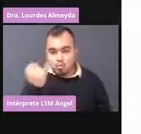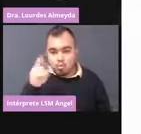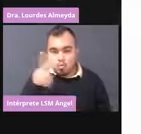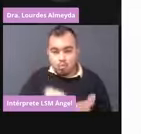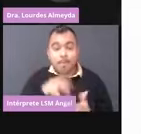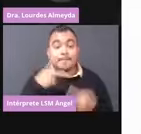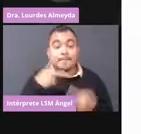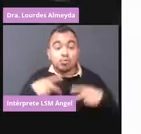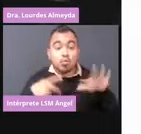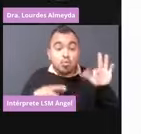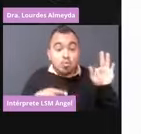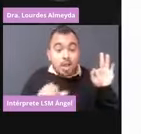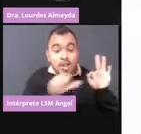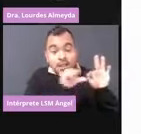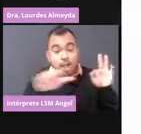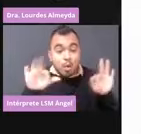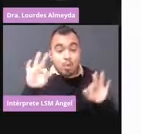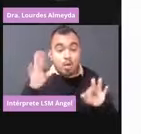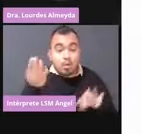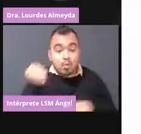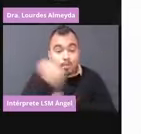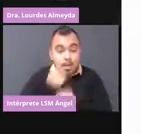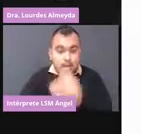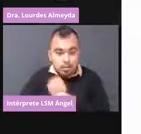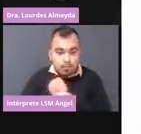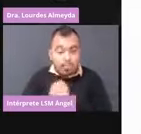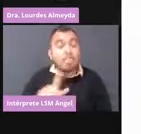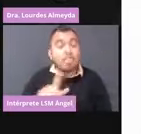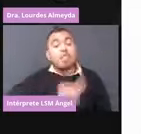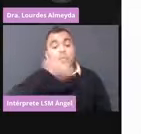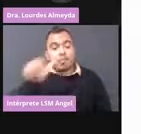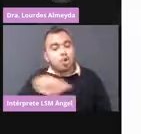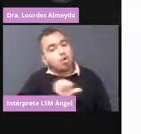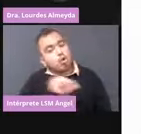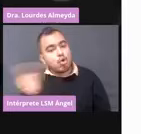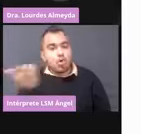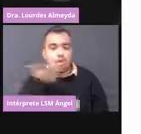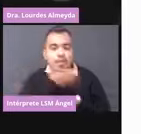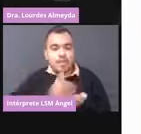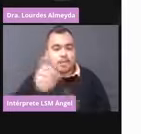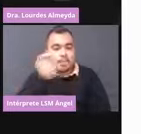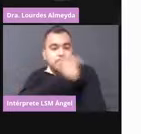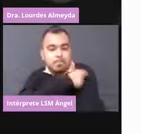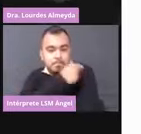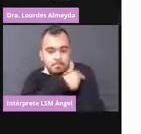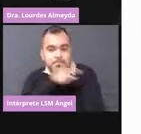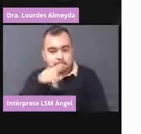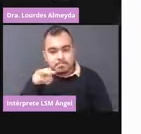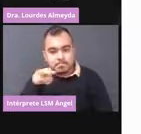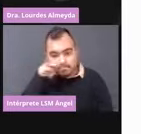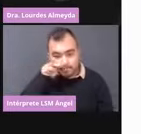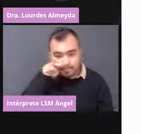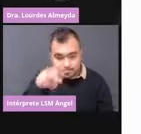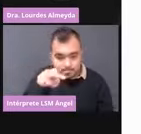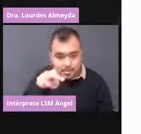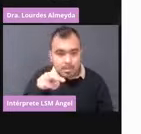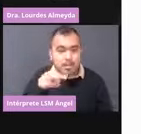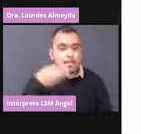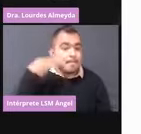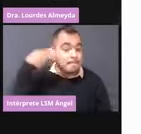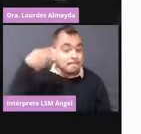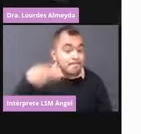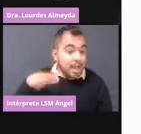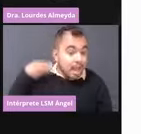49. Posteriormente se vacunarán los demás y que, como ustedes pueden apreciar, ahí va a llegar a marzo del